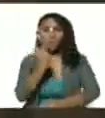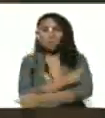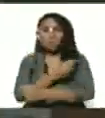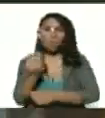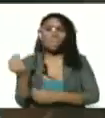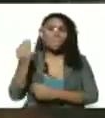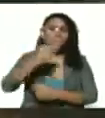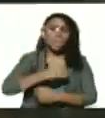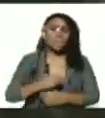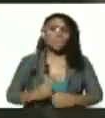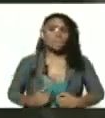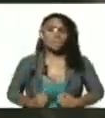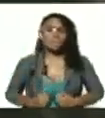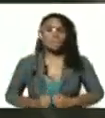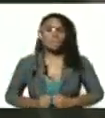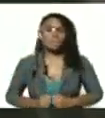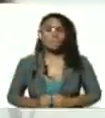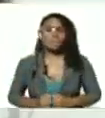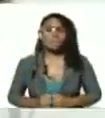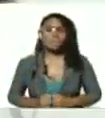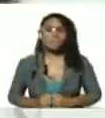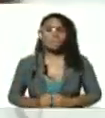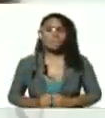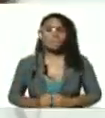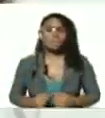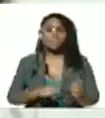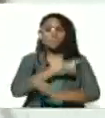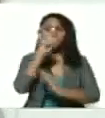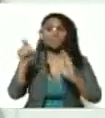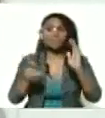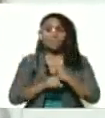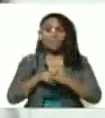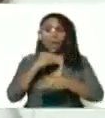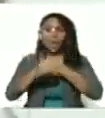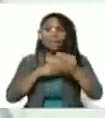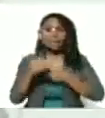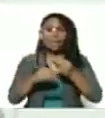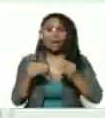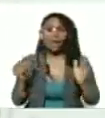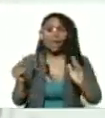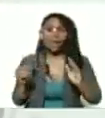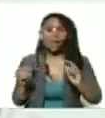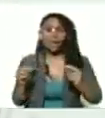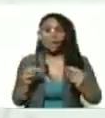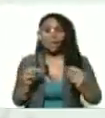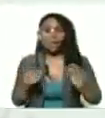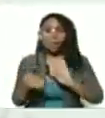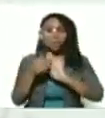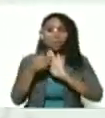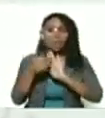masivo de la vacunación masiva contra la COVID-19